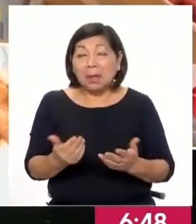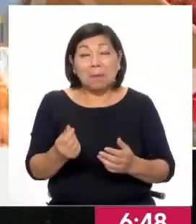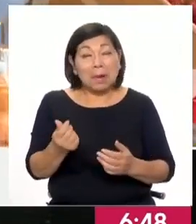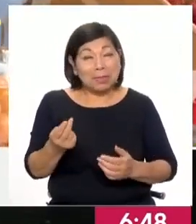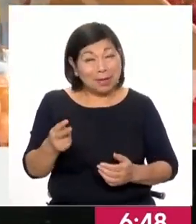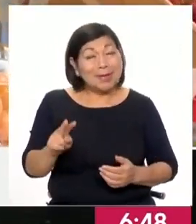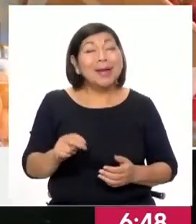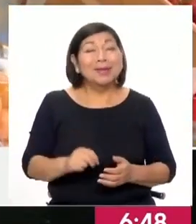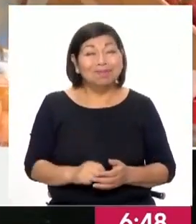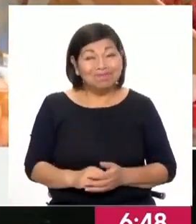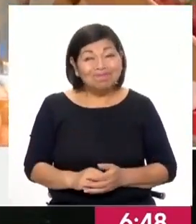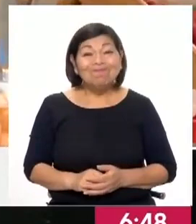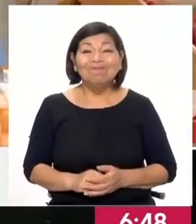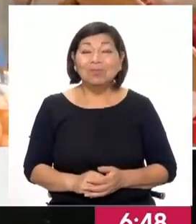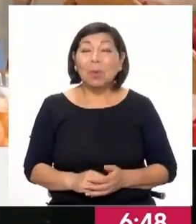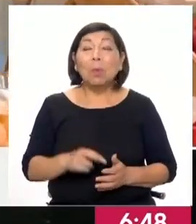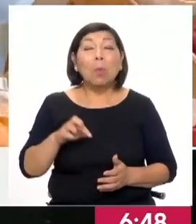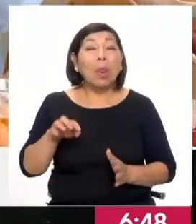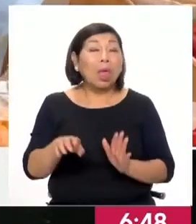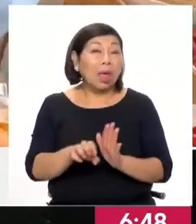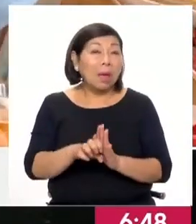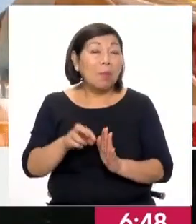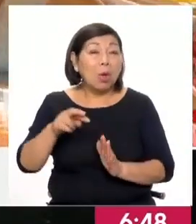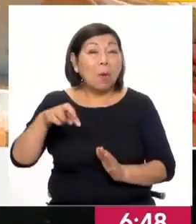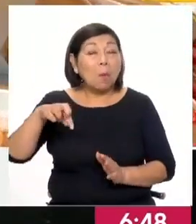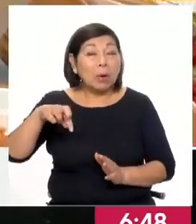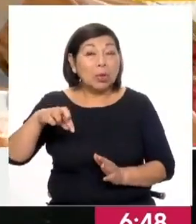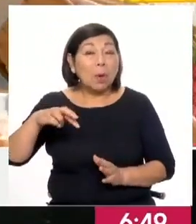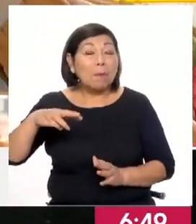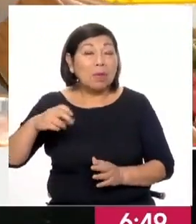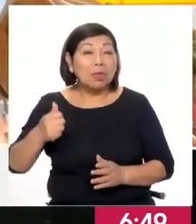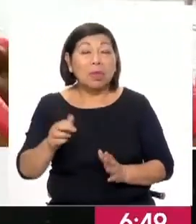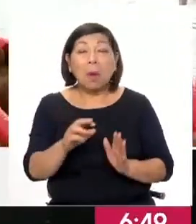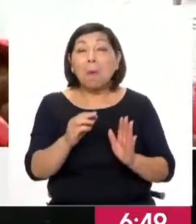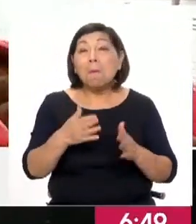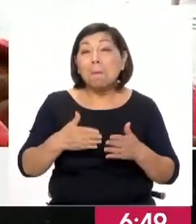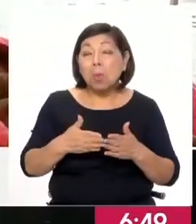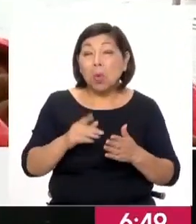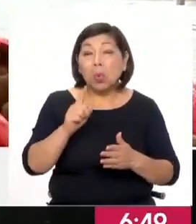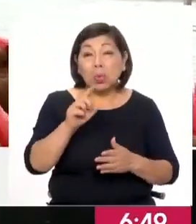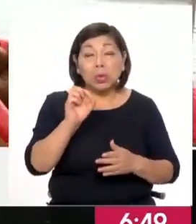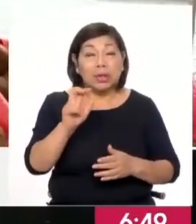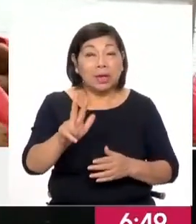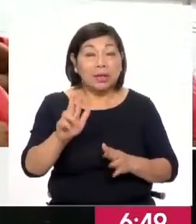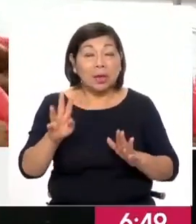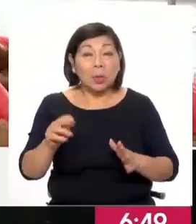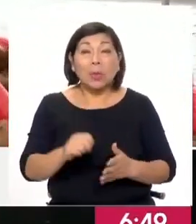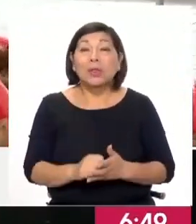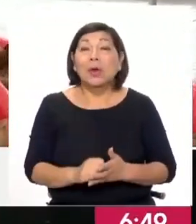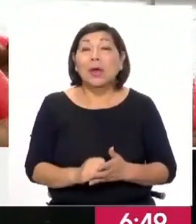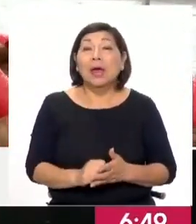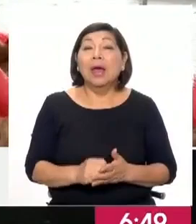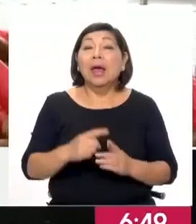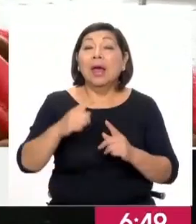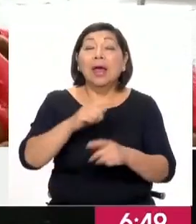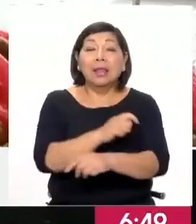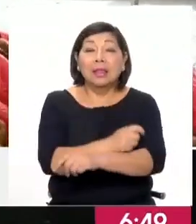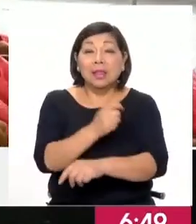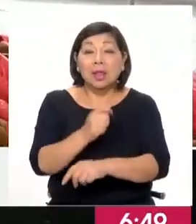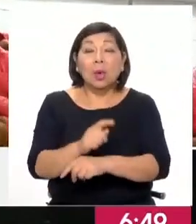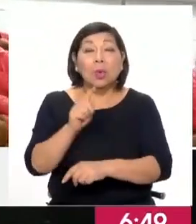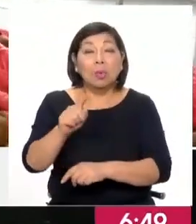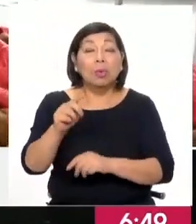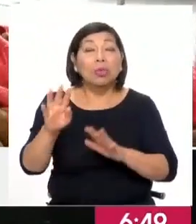precios, ¿no? Efectivamente, Puerto Maldonado 2.44%, Pucalpa 1.34%, Tacna 1.19%,